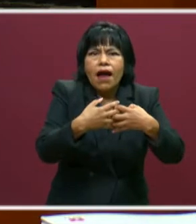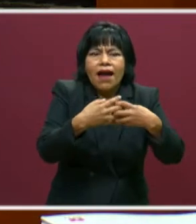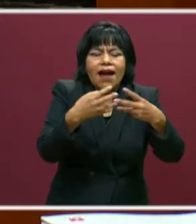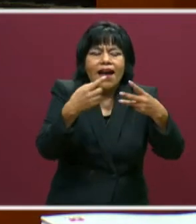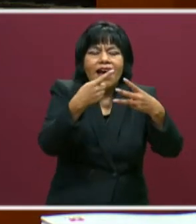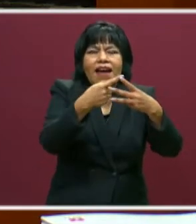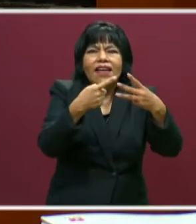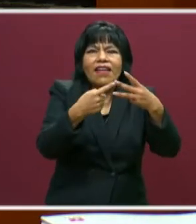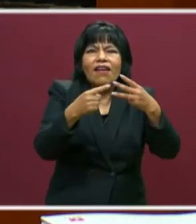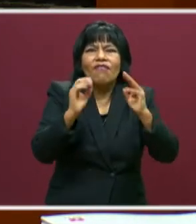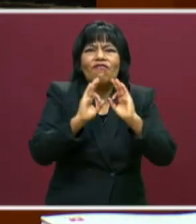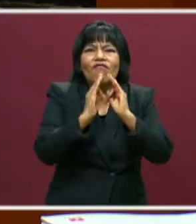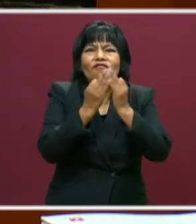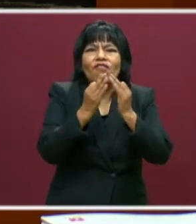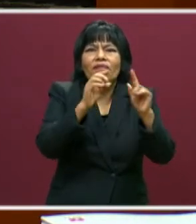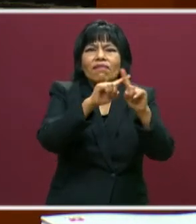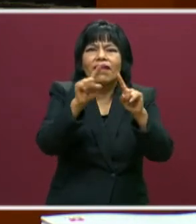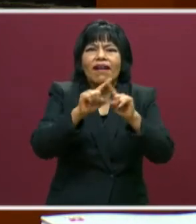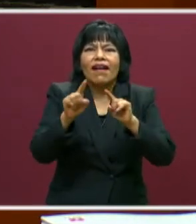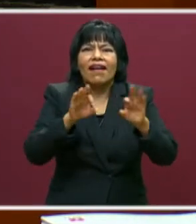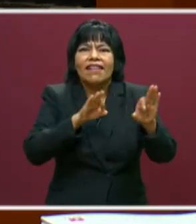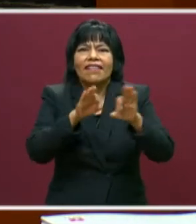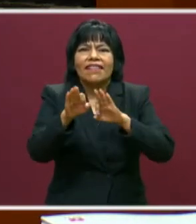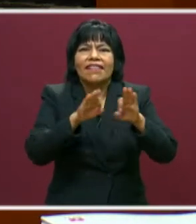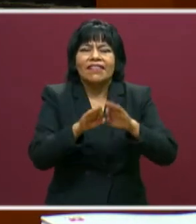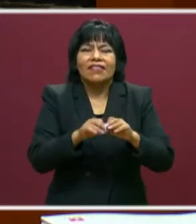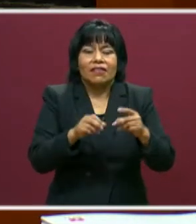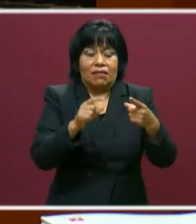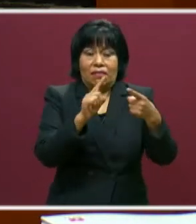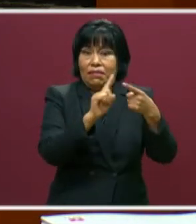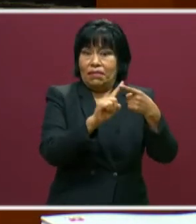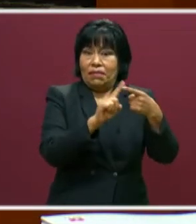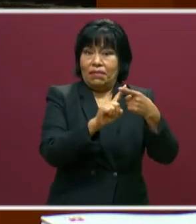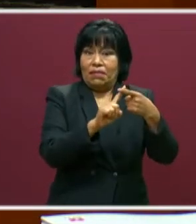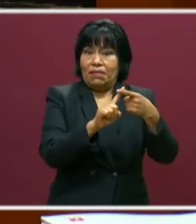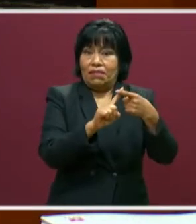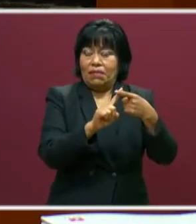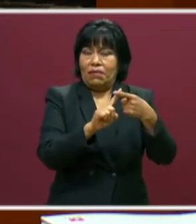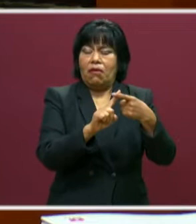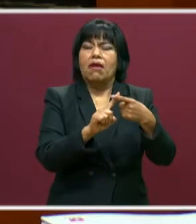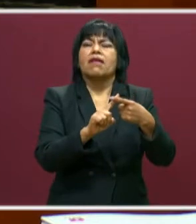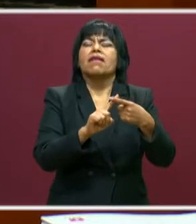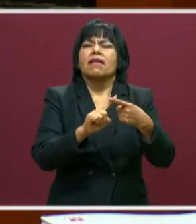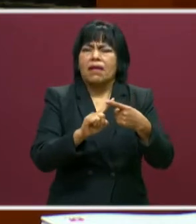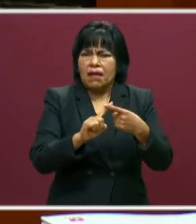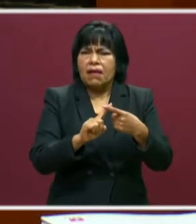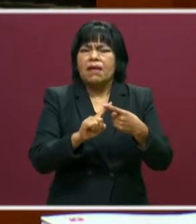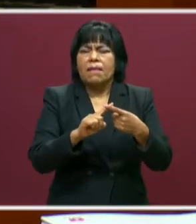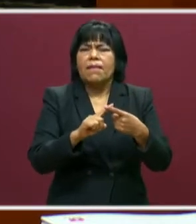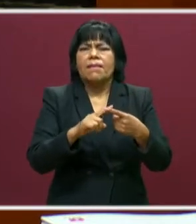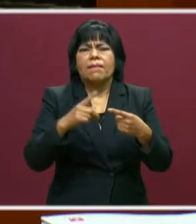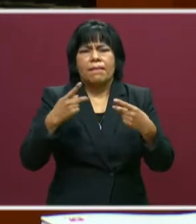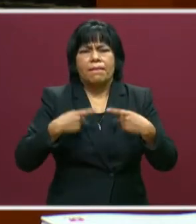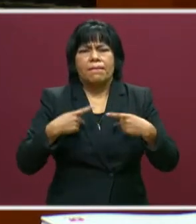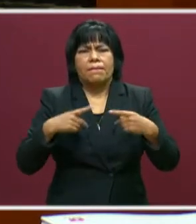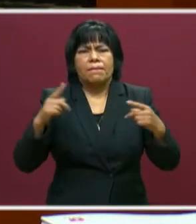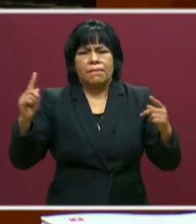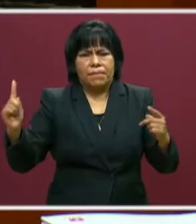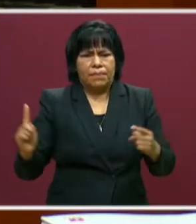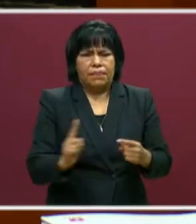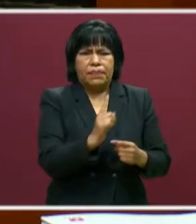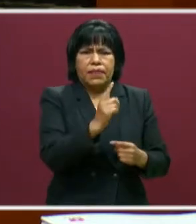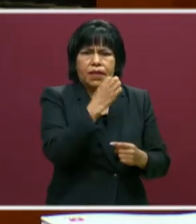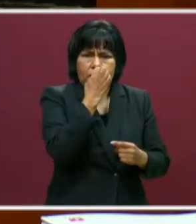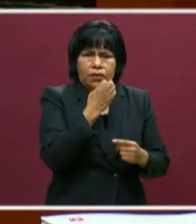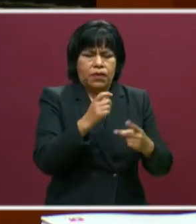modos de trabajo. El primero es el modo presencial. El modo a distancia.